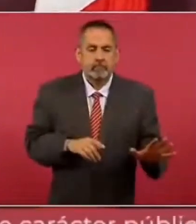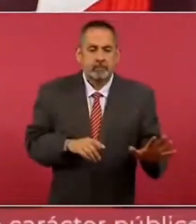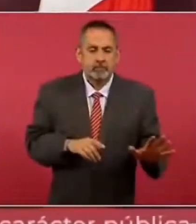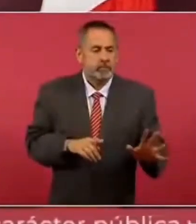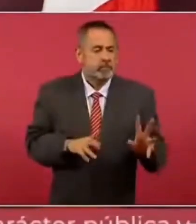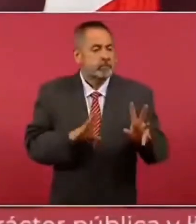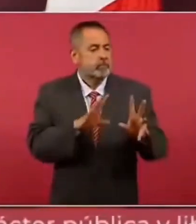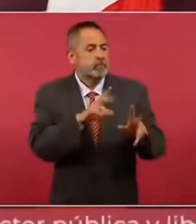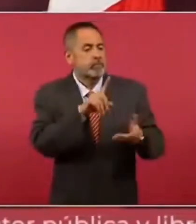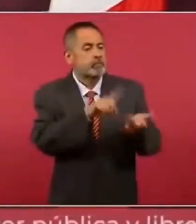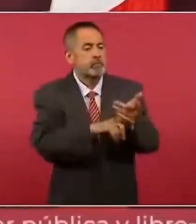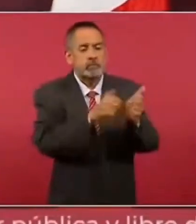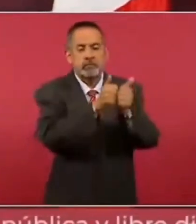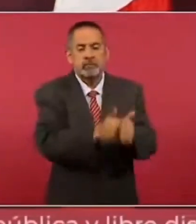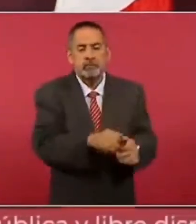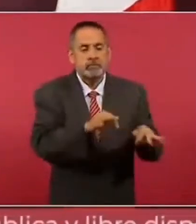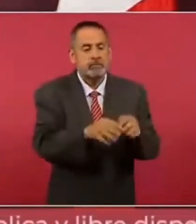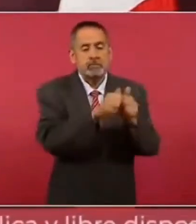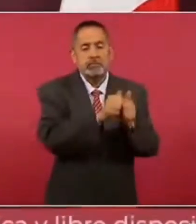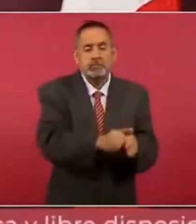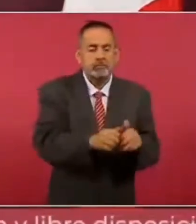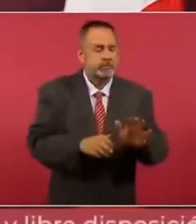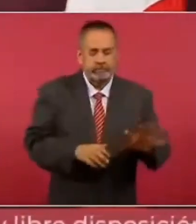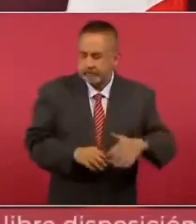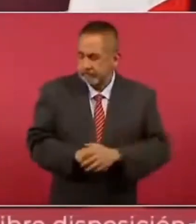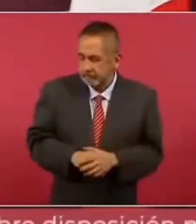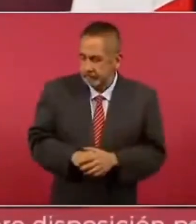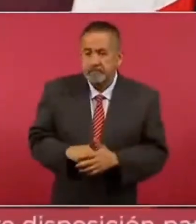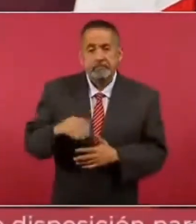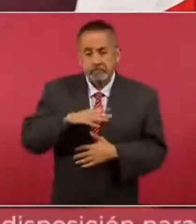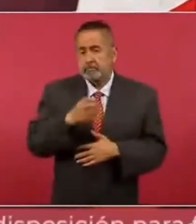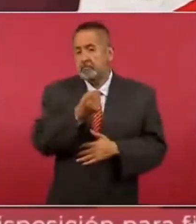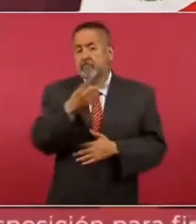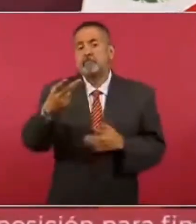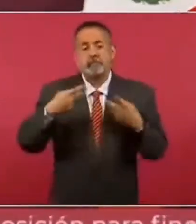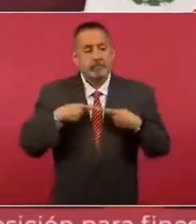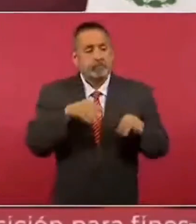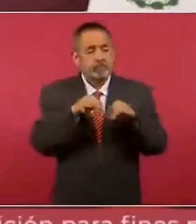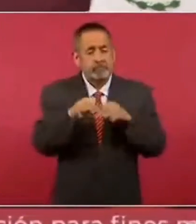enquistados. Tenemos muchos casos así.